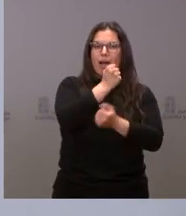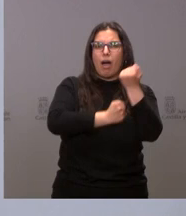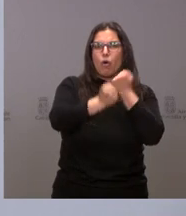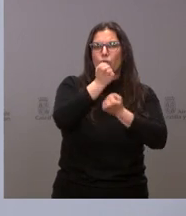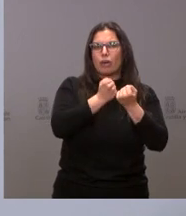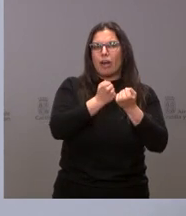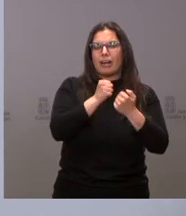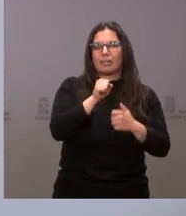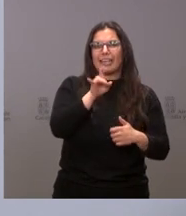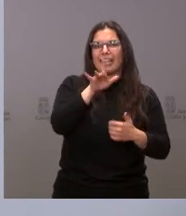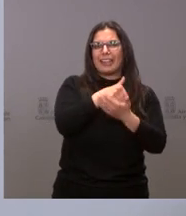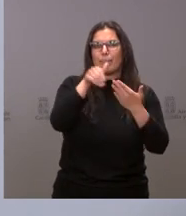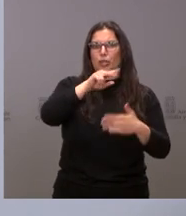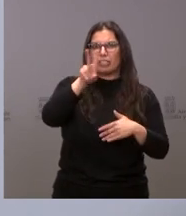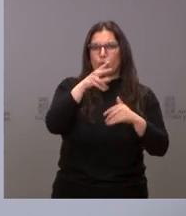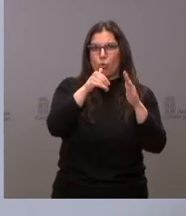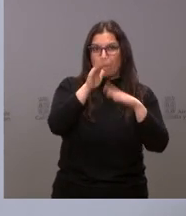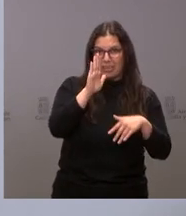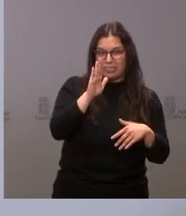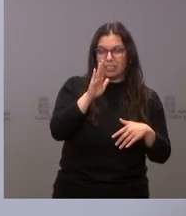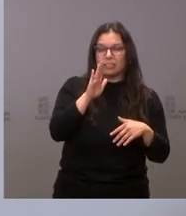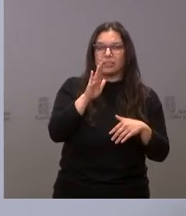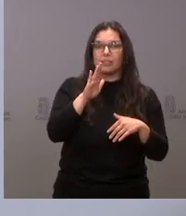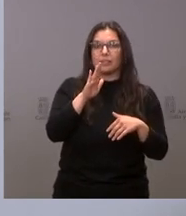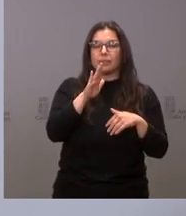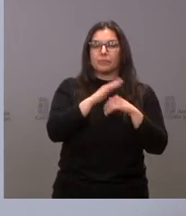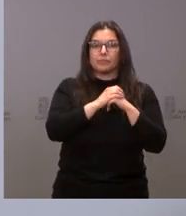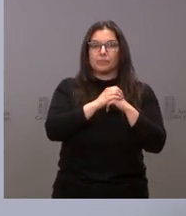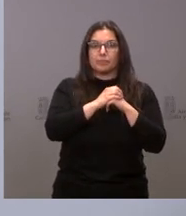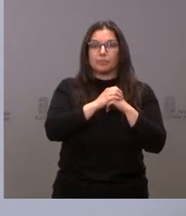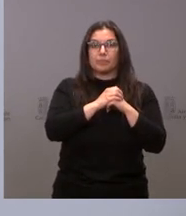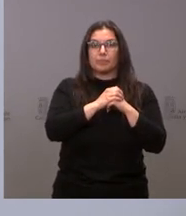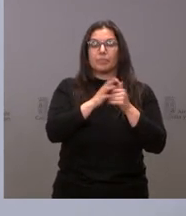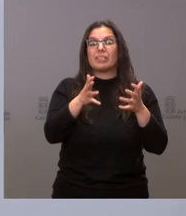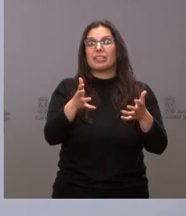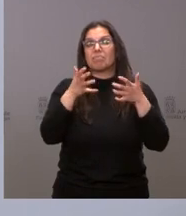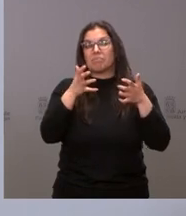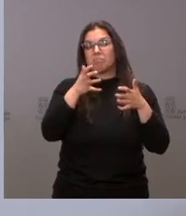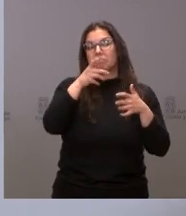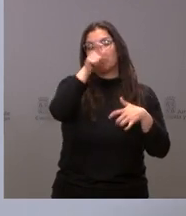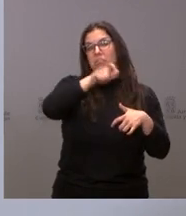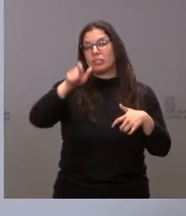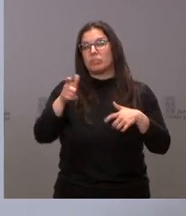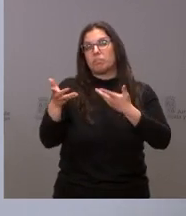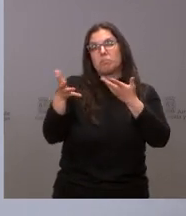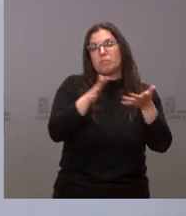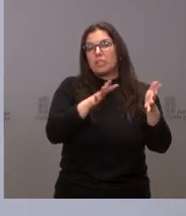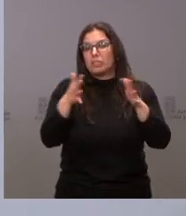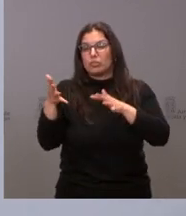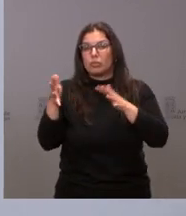a los 15 millones de euros y los beneficiarios calculamos que andarán en torno a los